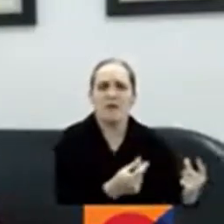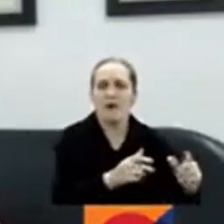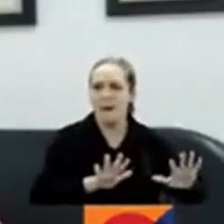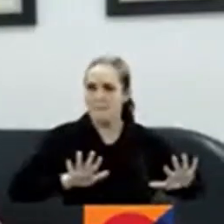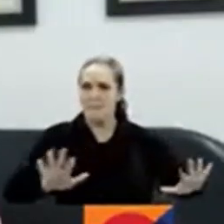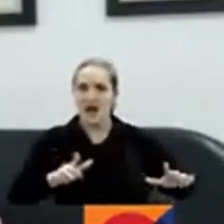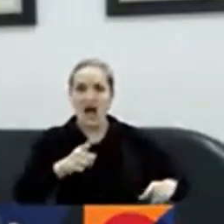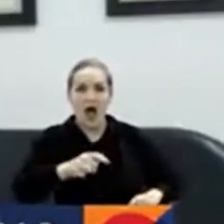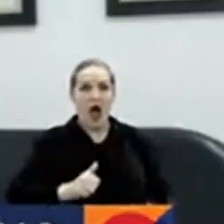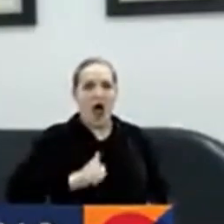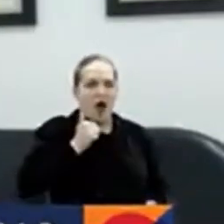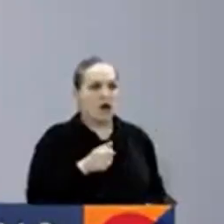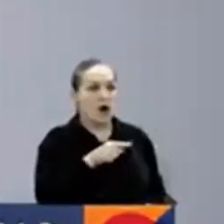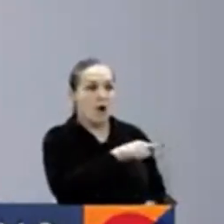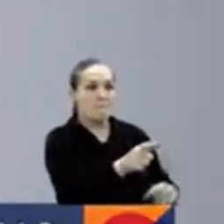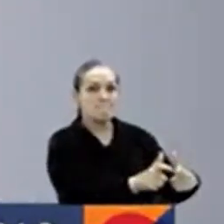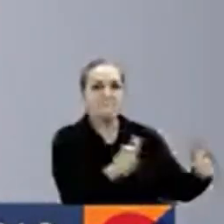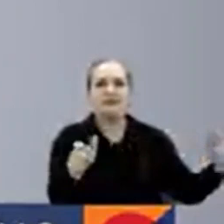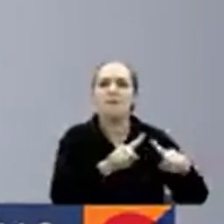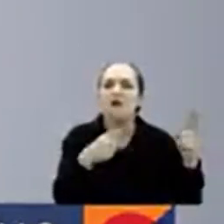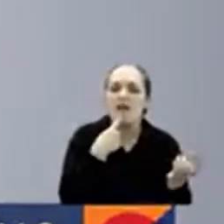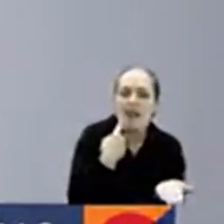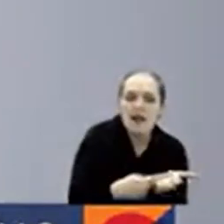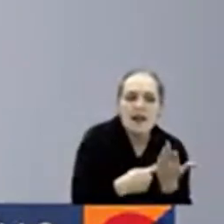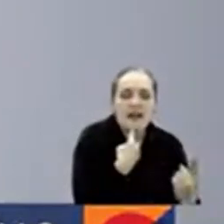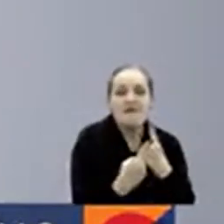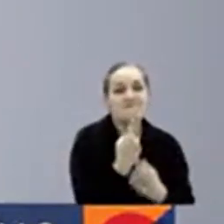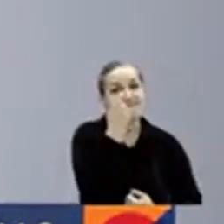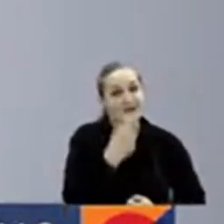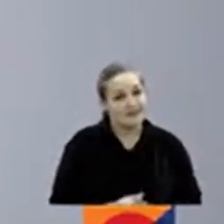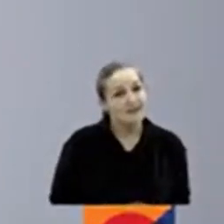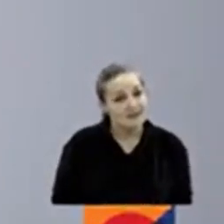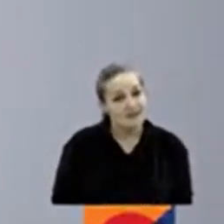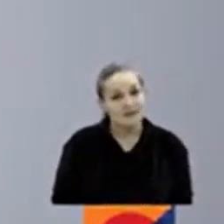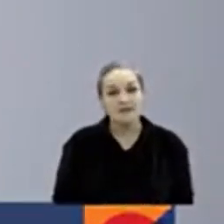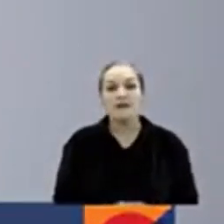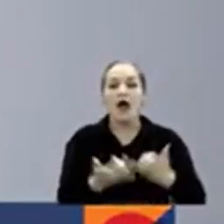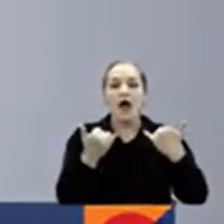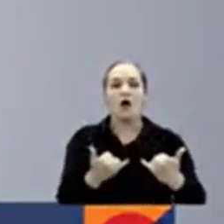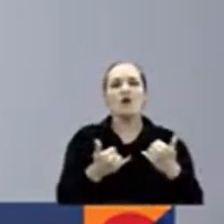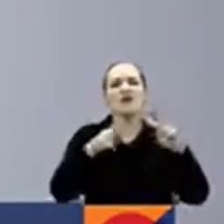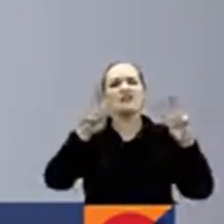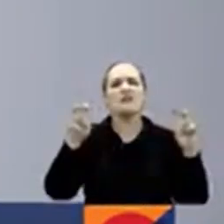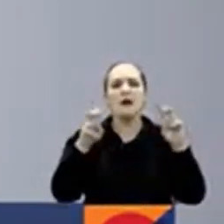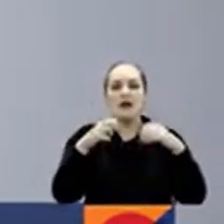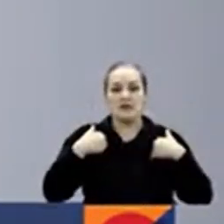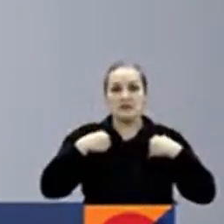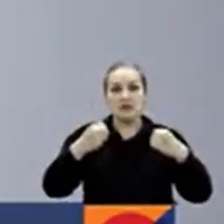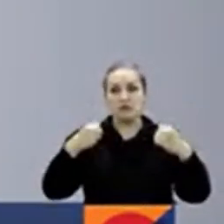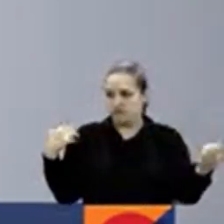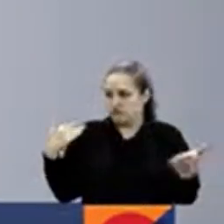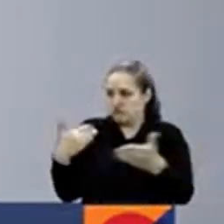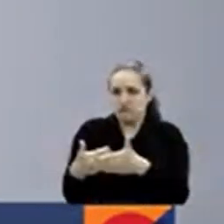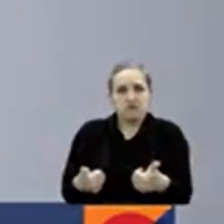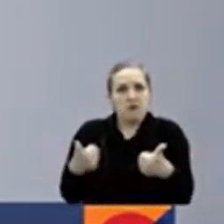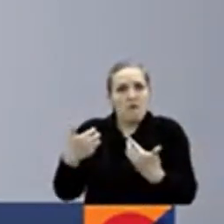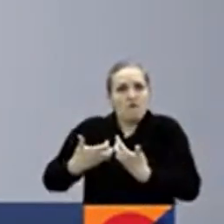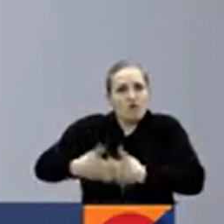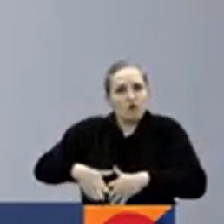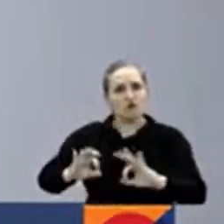las mayorías, pero sin conversar. Creemos nosotros que hoy el régimen de salud ha venido funcionando. Hoy hay una